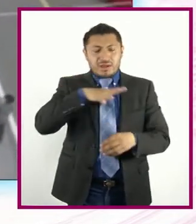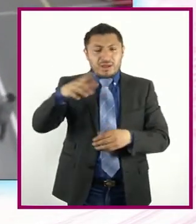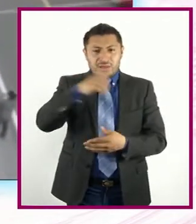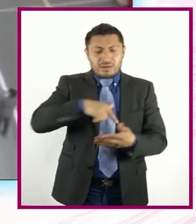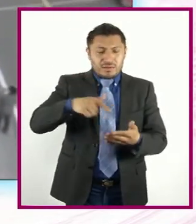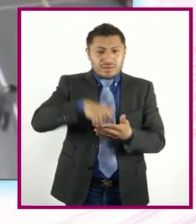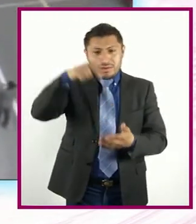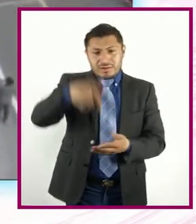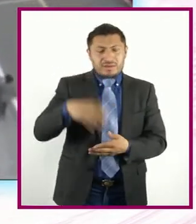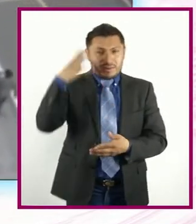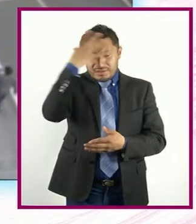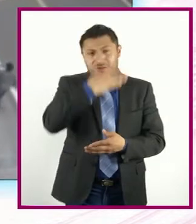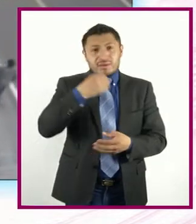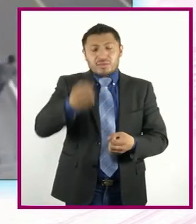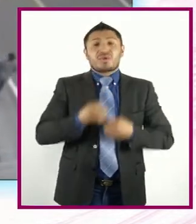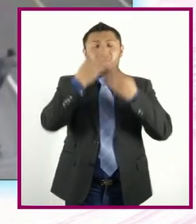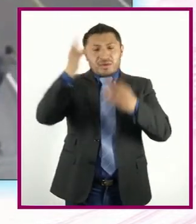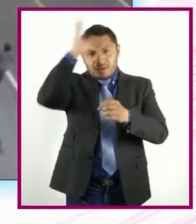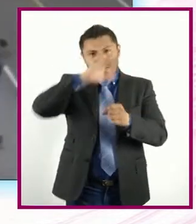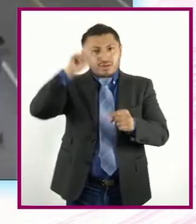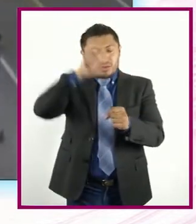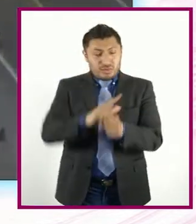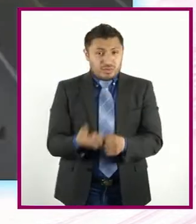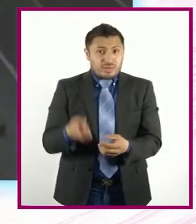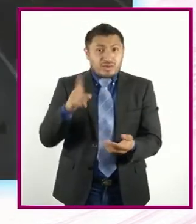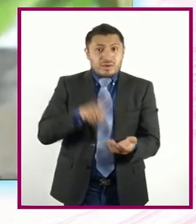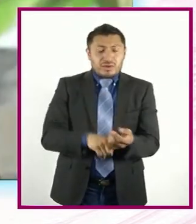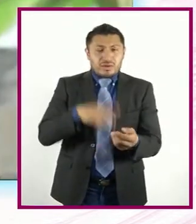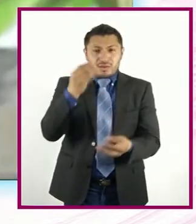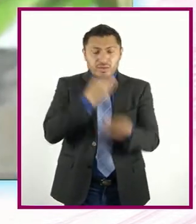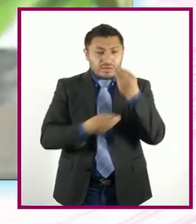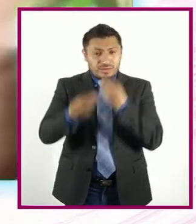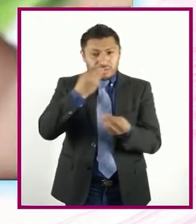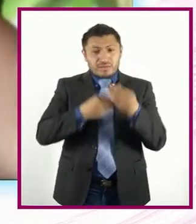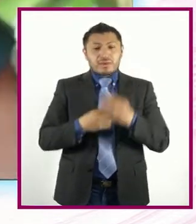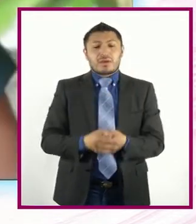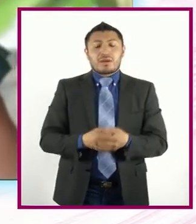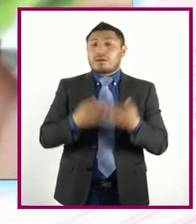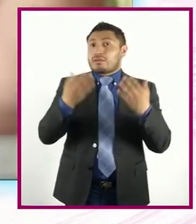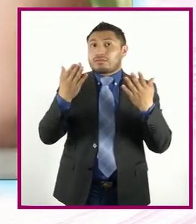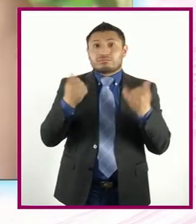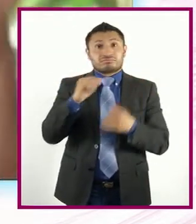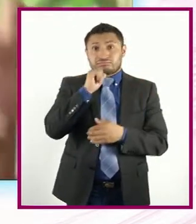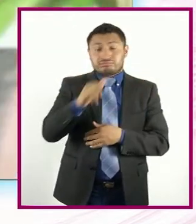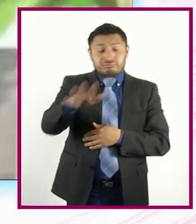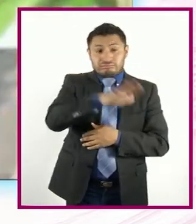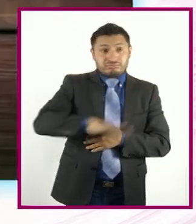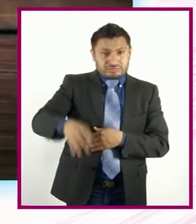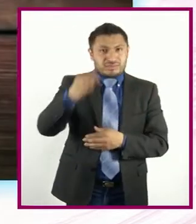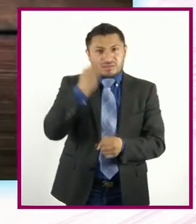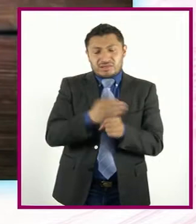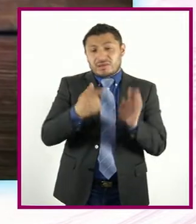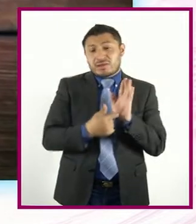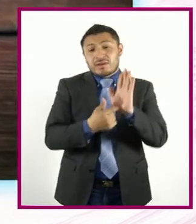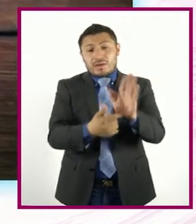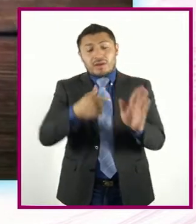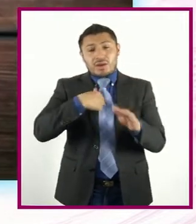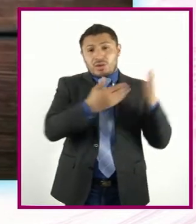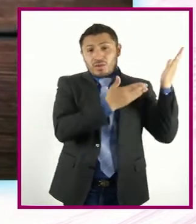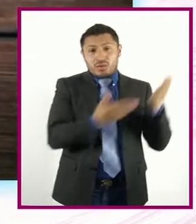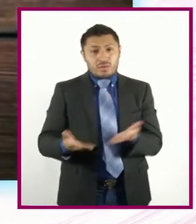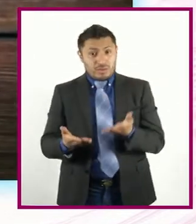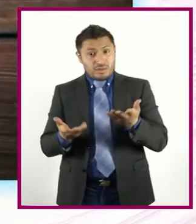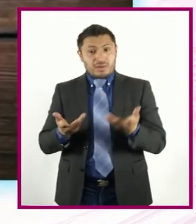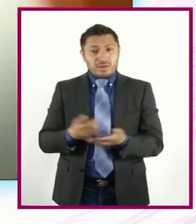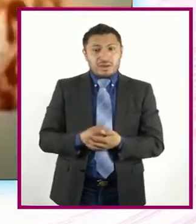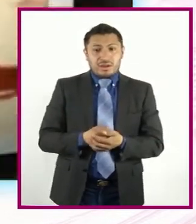región Y la expresión De nuestra cultura A través de nuestros platillos Y no había nada de eso Aita te voy a enseñar Las fotos Y llego aquí Donde